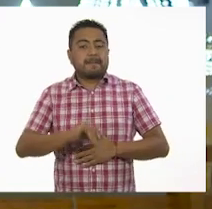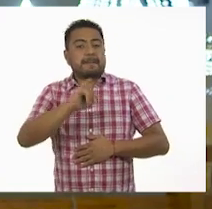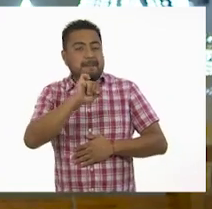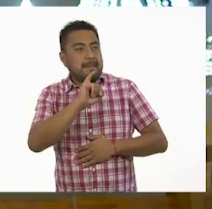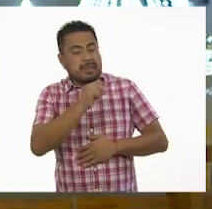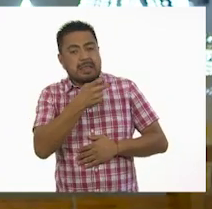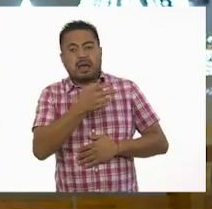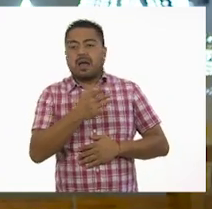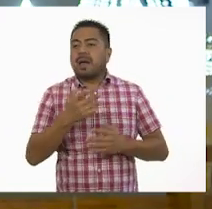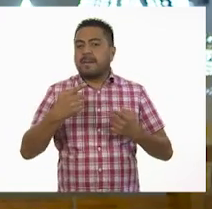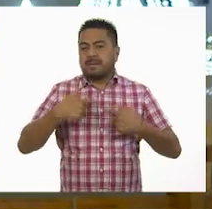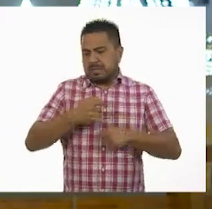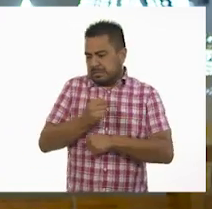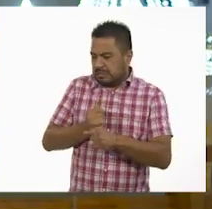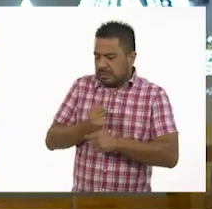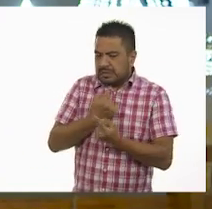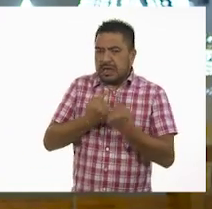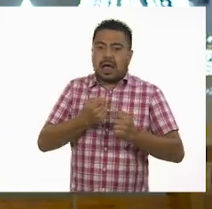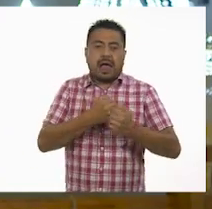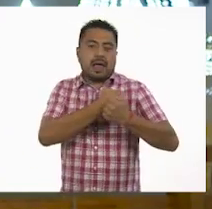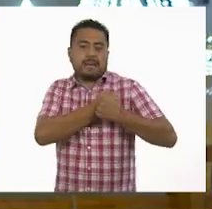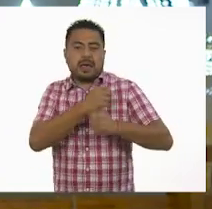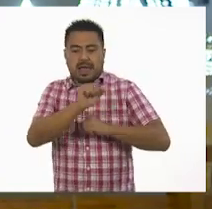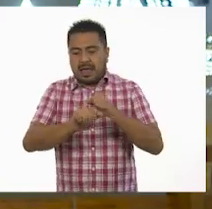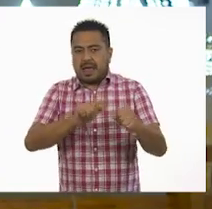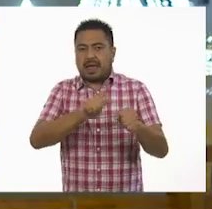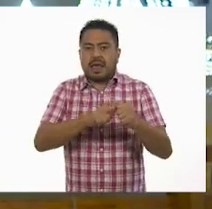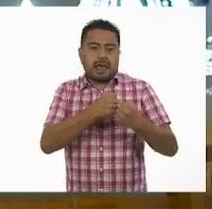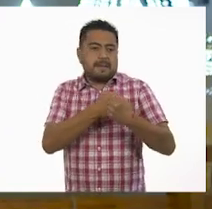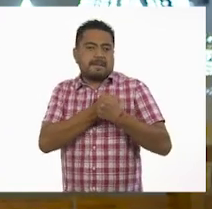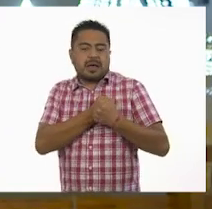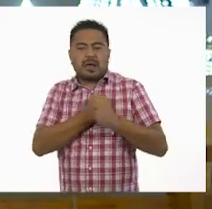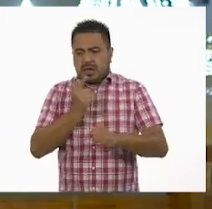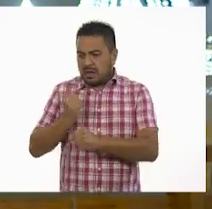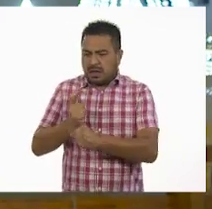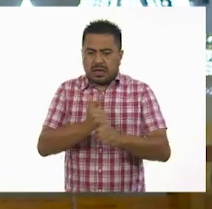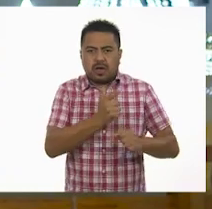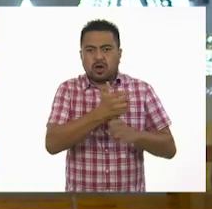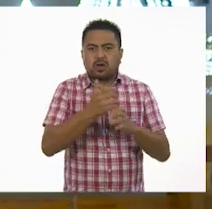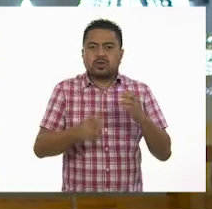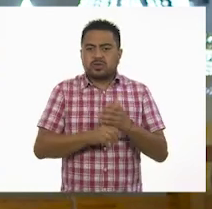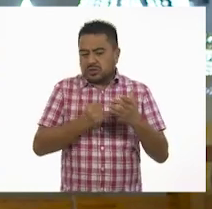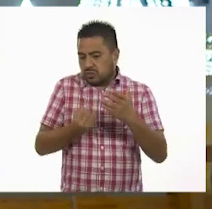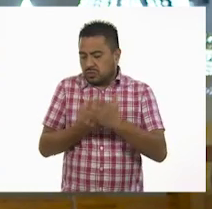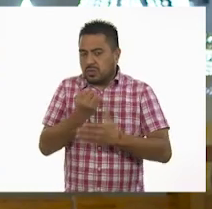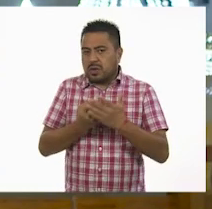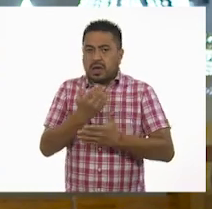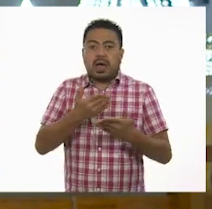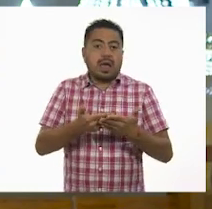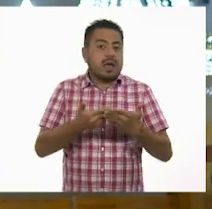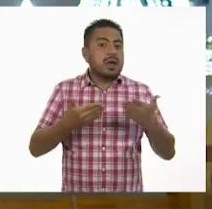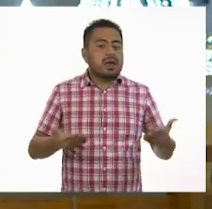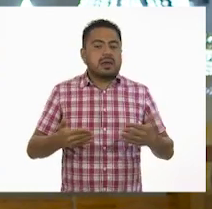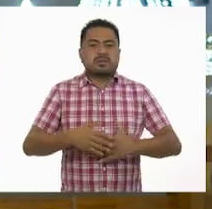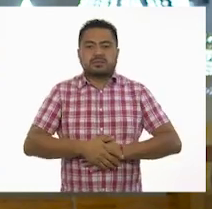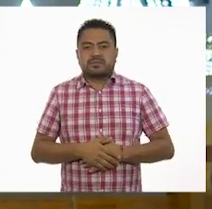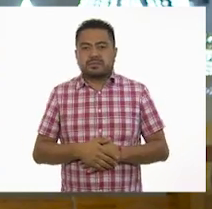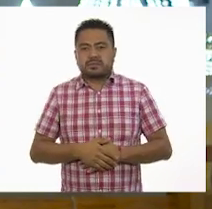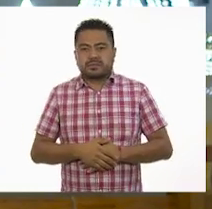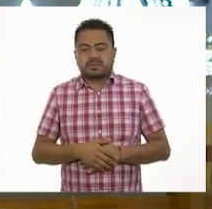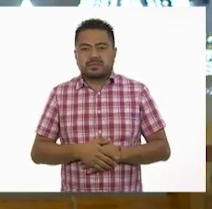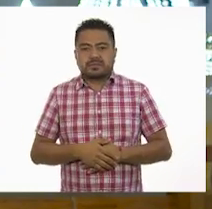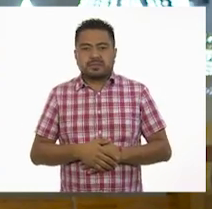explorar a este personaje que es amante de los animales, amante de descubrir cosas nuevas. Y entonces, pues